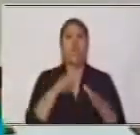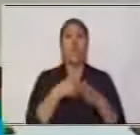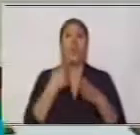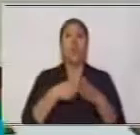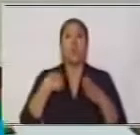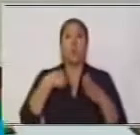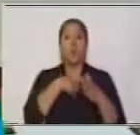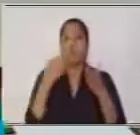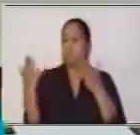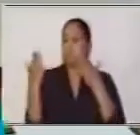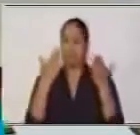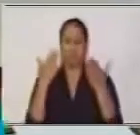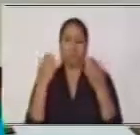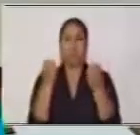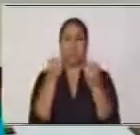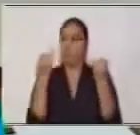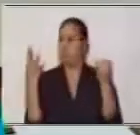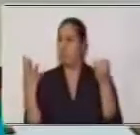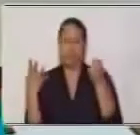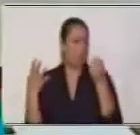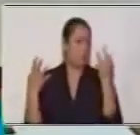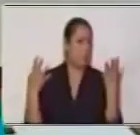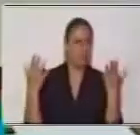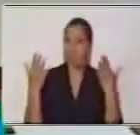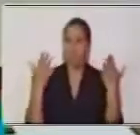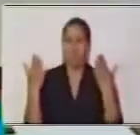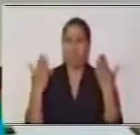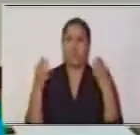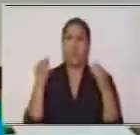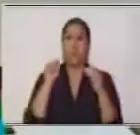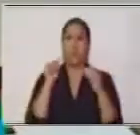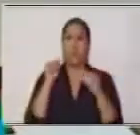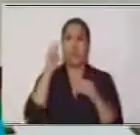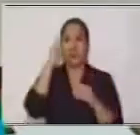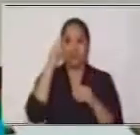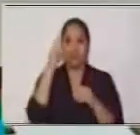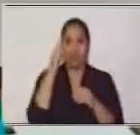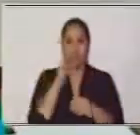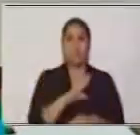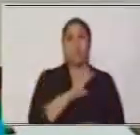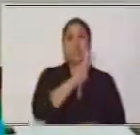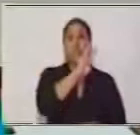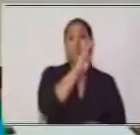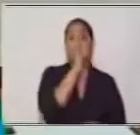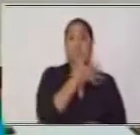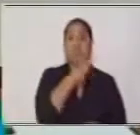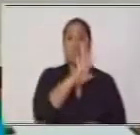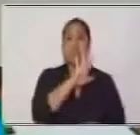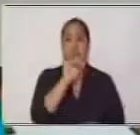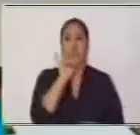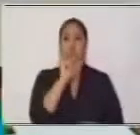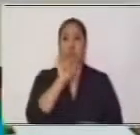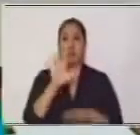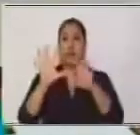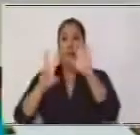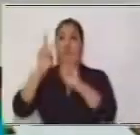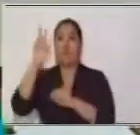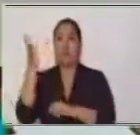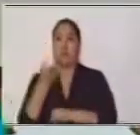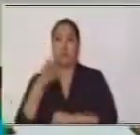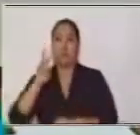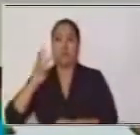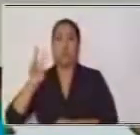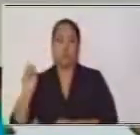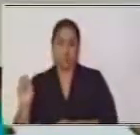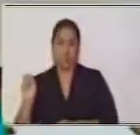números, dos cantidades, estamos trabajando con una razón. Tres quintos es igual a doce partido veinte. O tres partido cinco es igual a doce